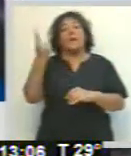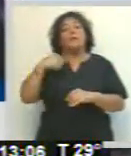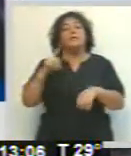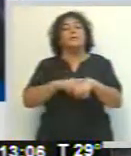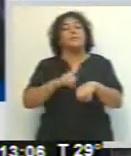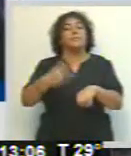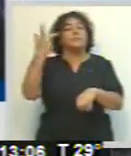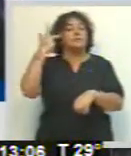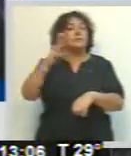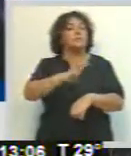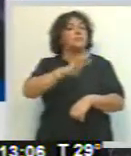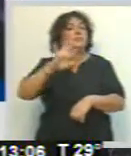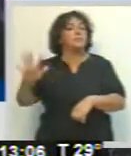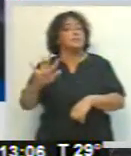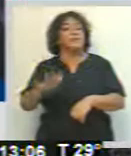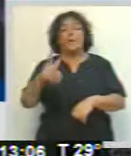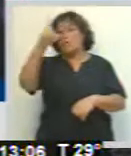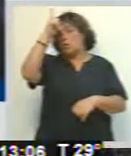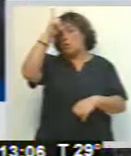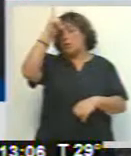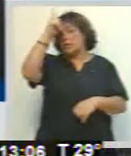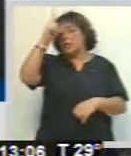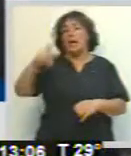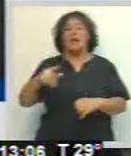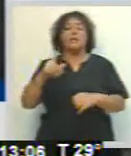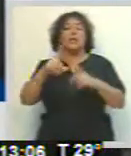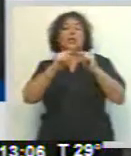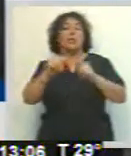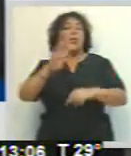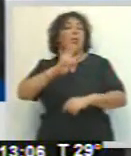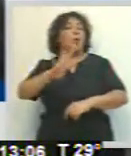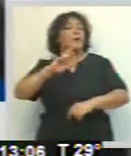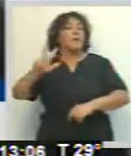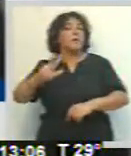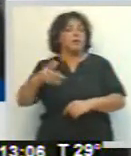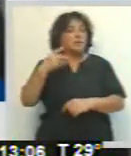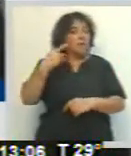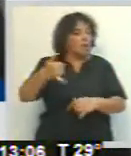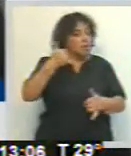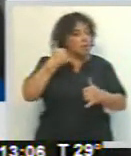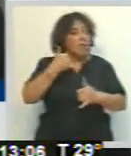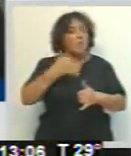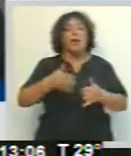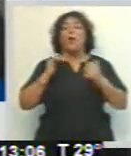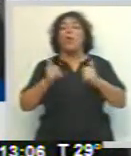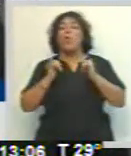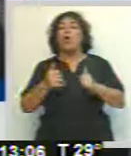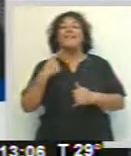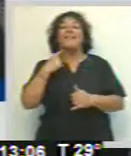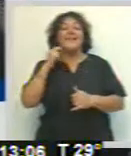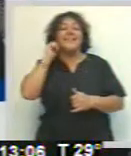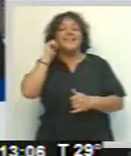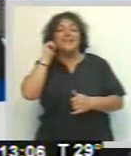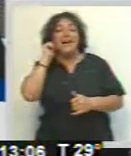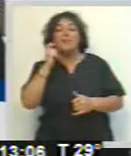.45 aproximadamente, efectivos policiales de la comisaria número 43 toman conocimiento acerca de que un jovencito de 13 años se